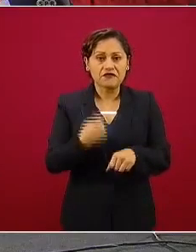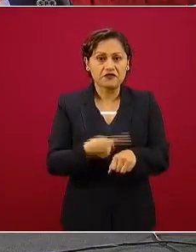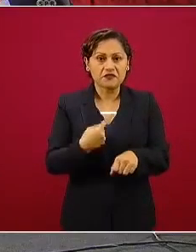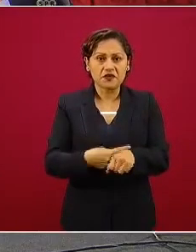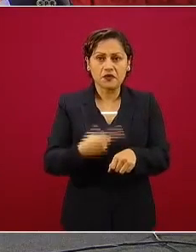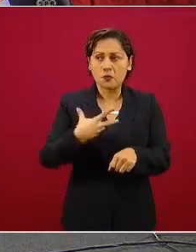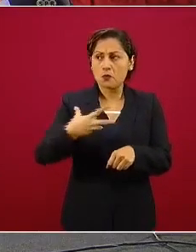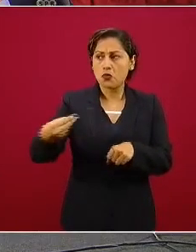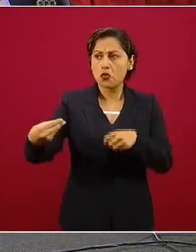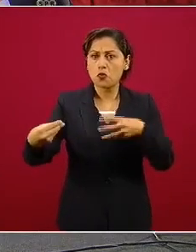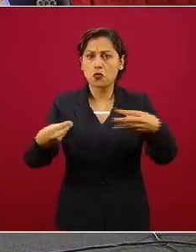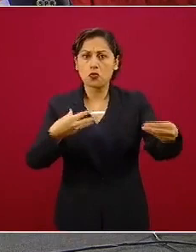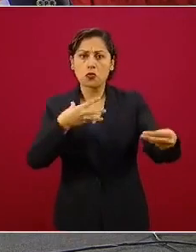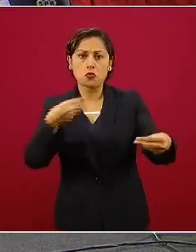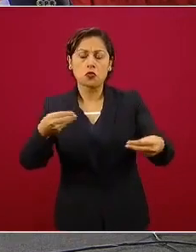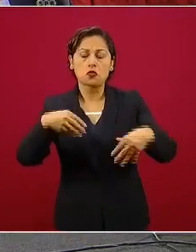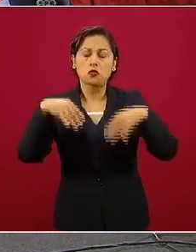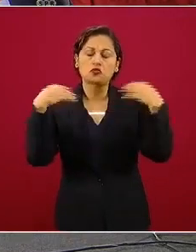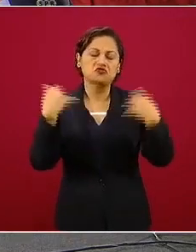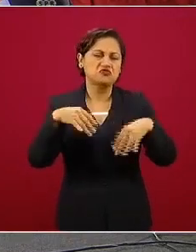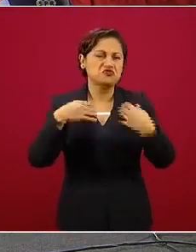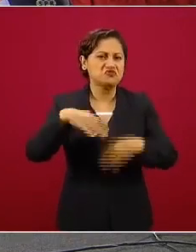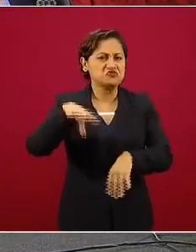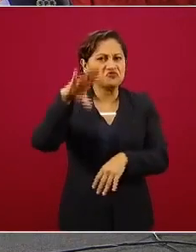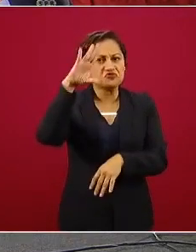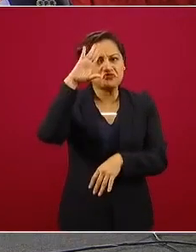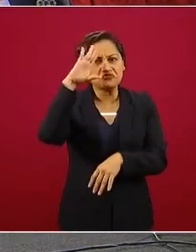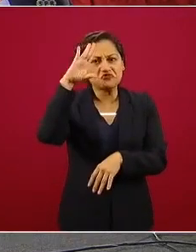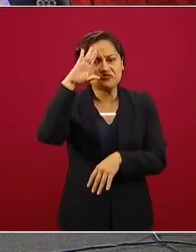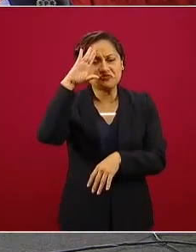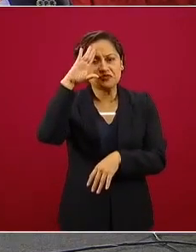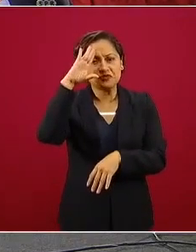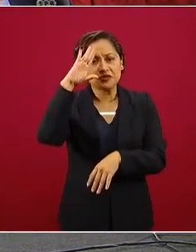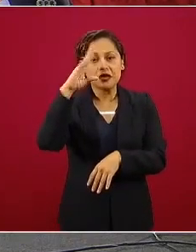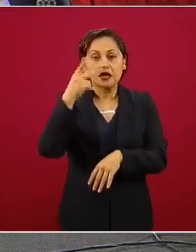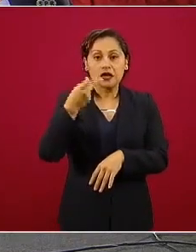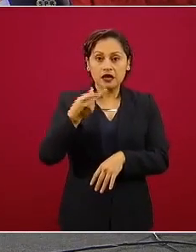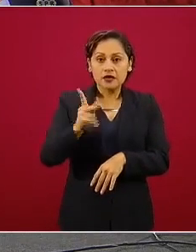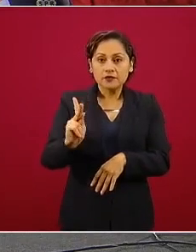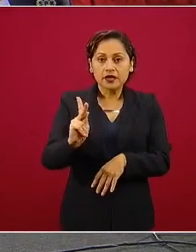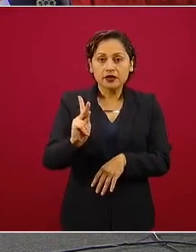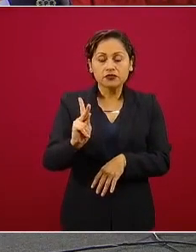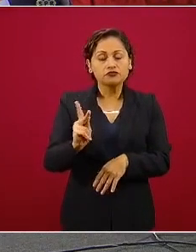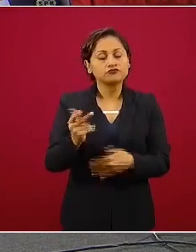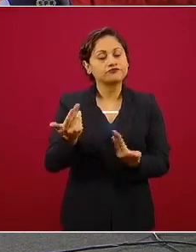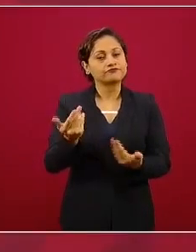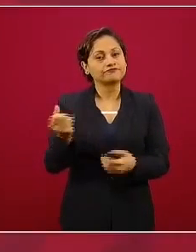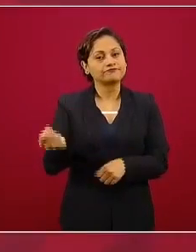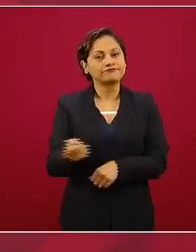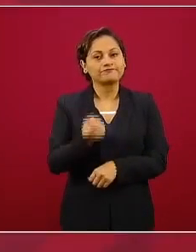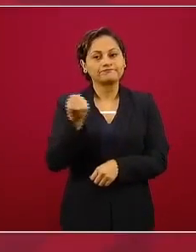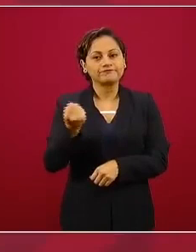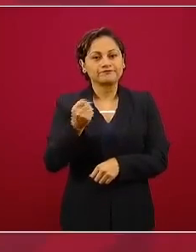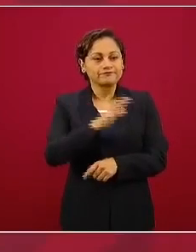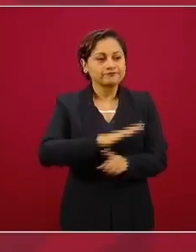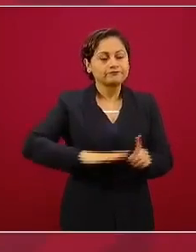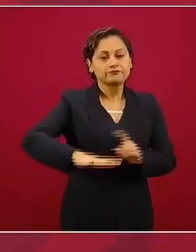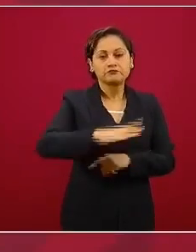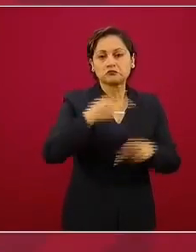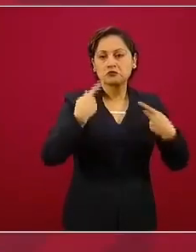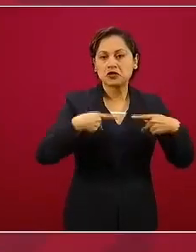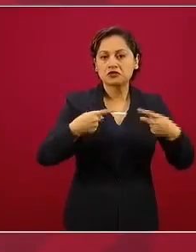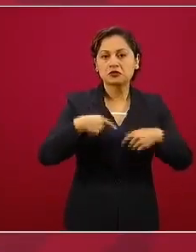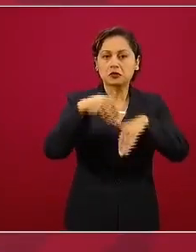y eso no sucedió afortunadamente. Tenemos